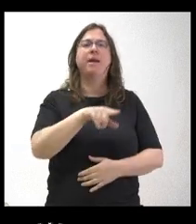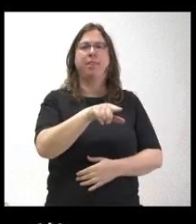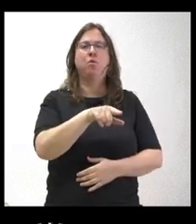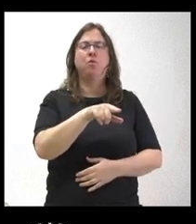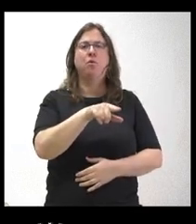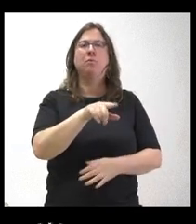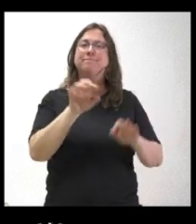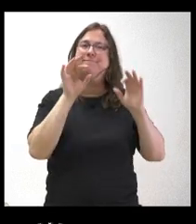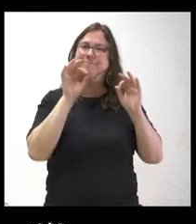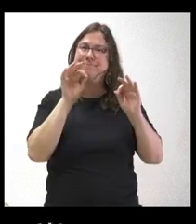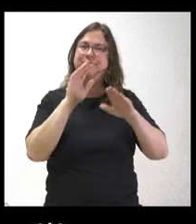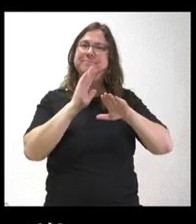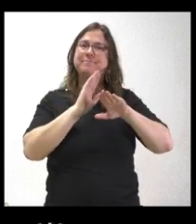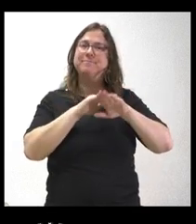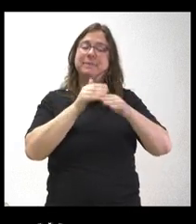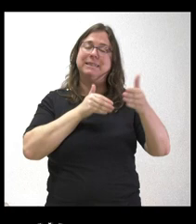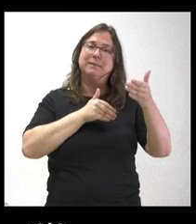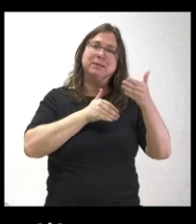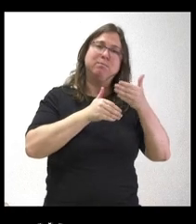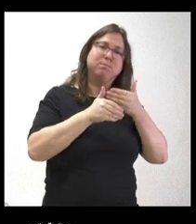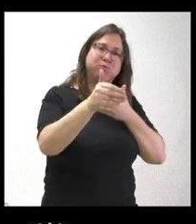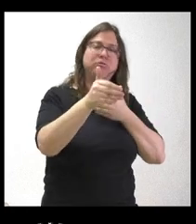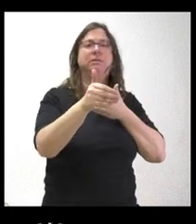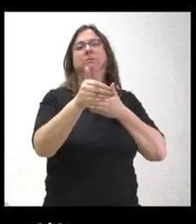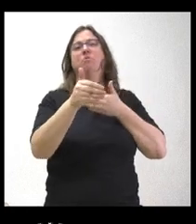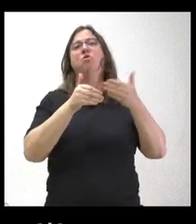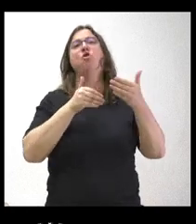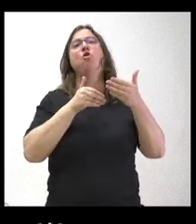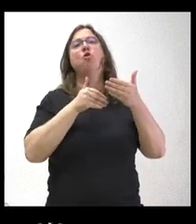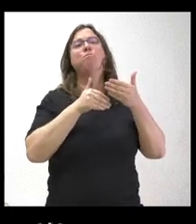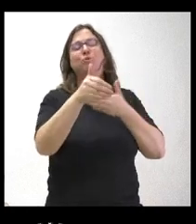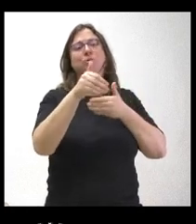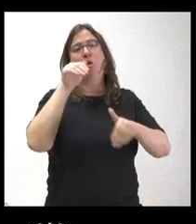en concreto para las próximas elecciones autonómicas, entiendo que, bueno,